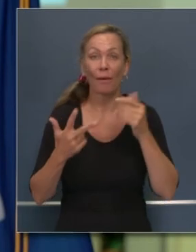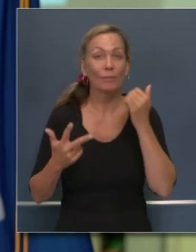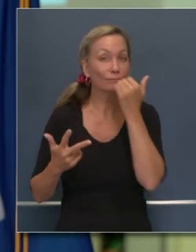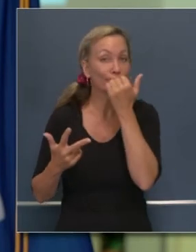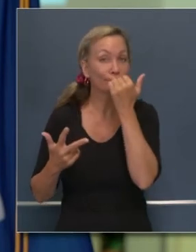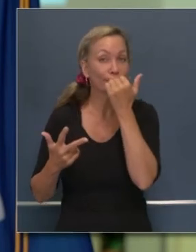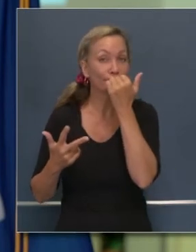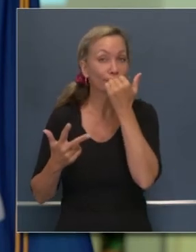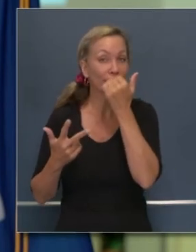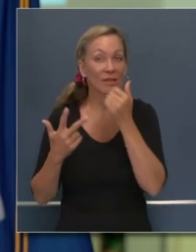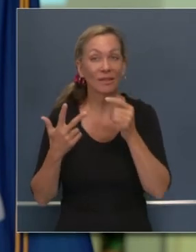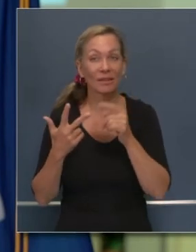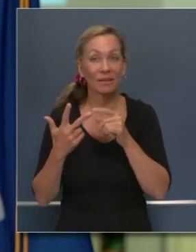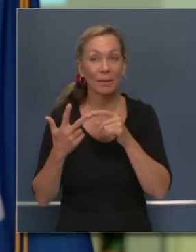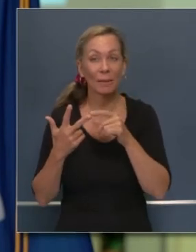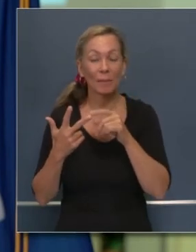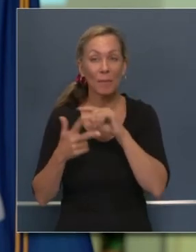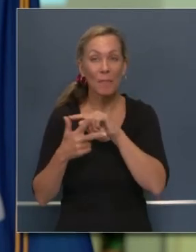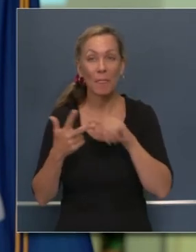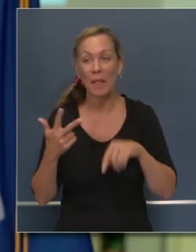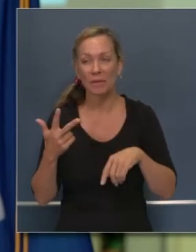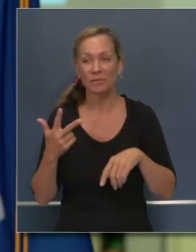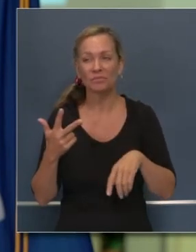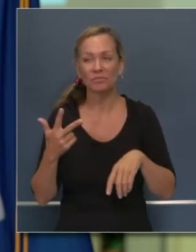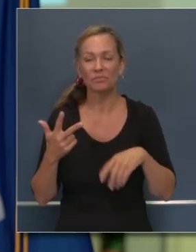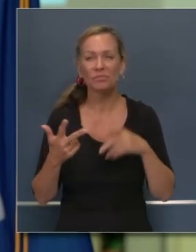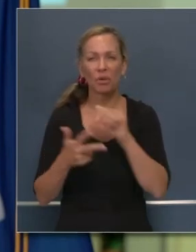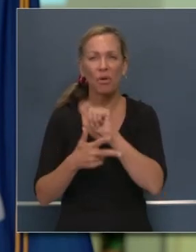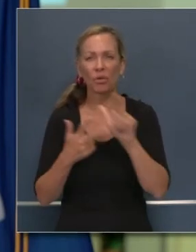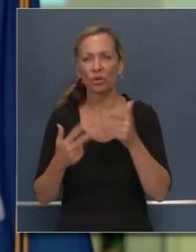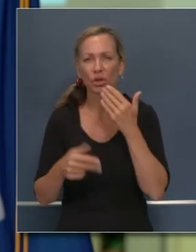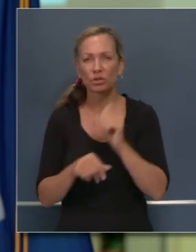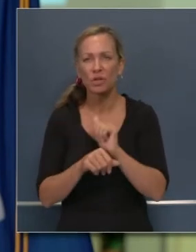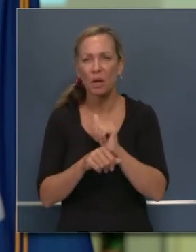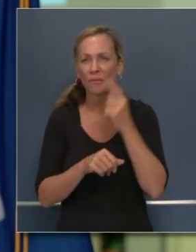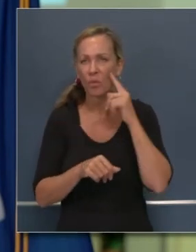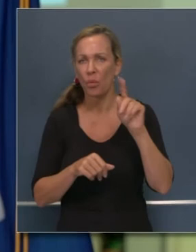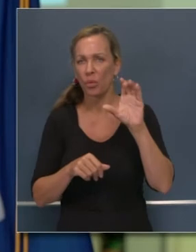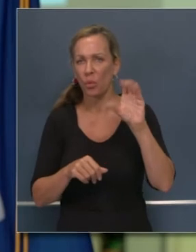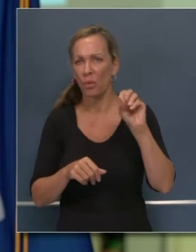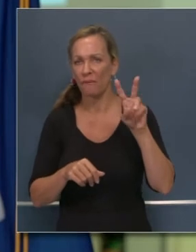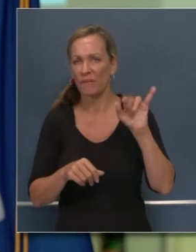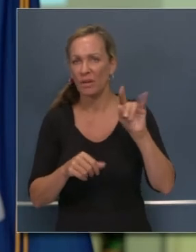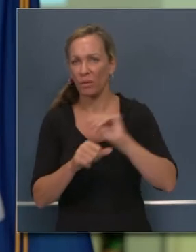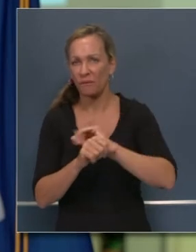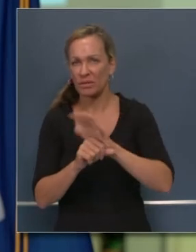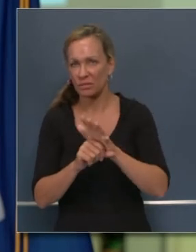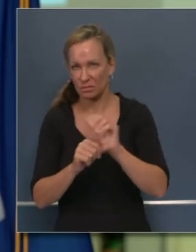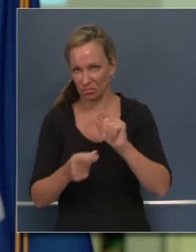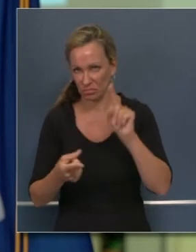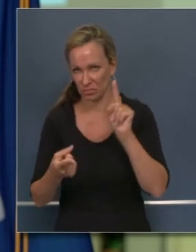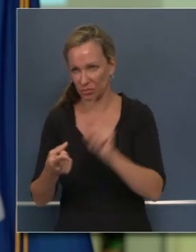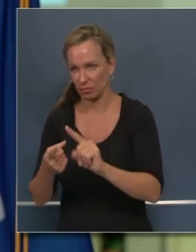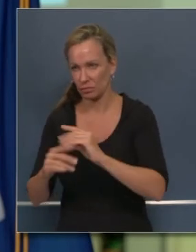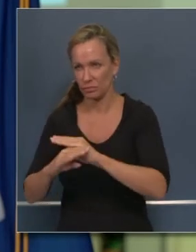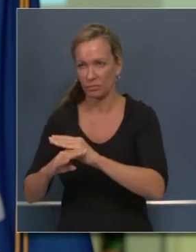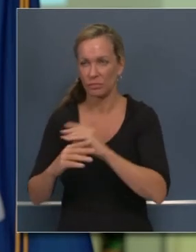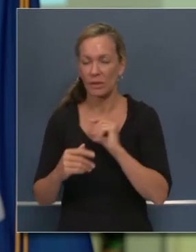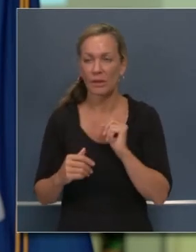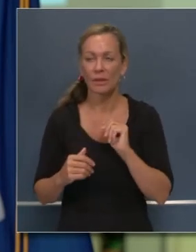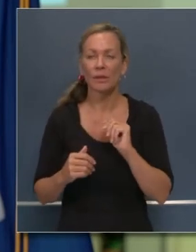tela, etc. Estamos haciendo un trabajo maravilloso con el COVID, reduciendo nuestro riesgo de transmisión en